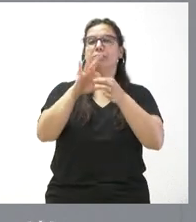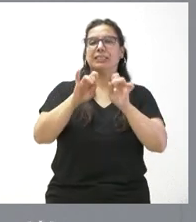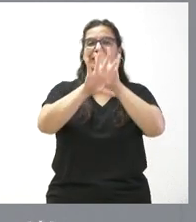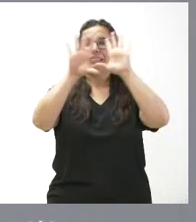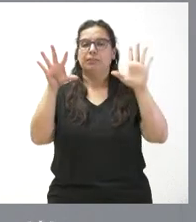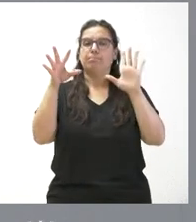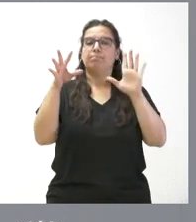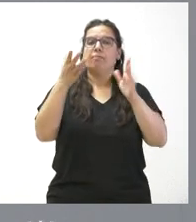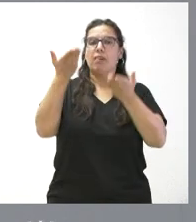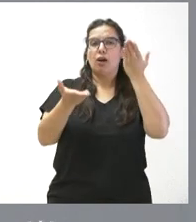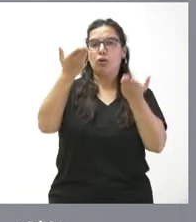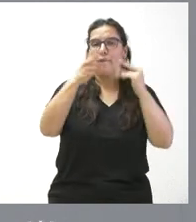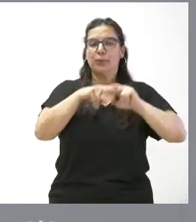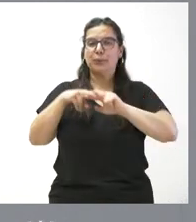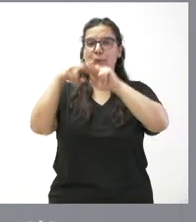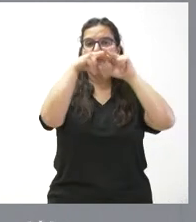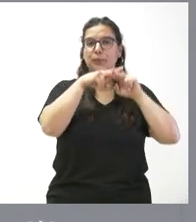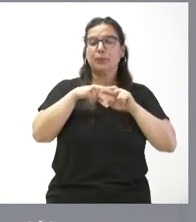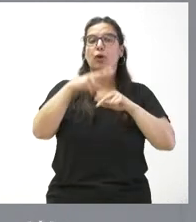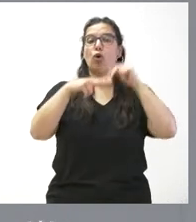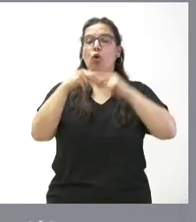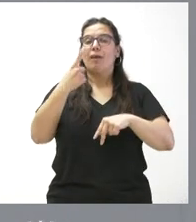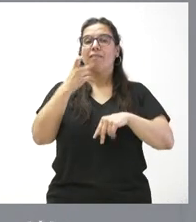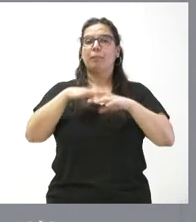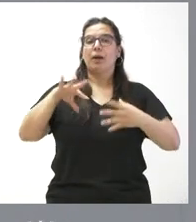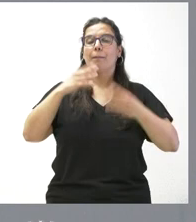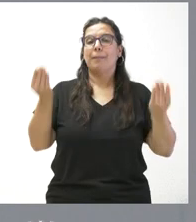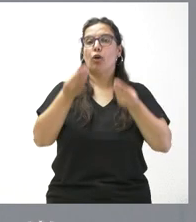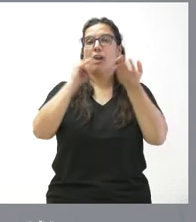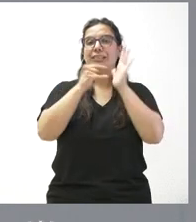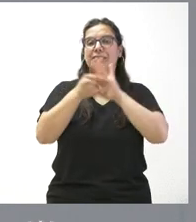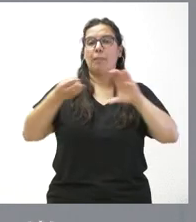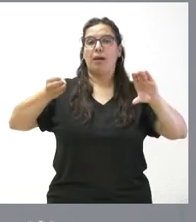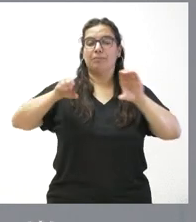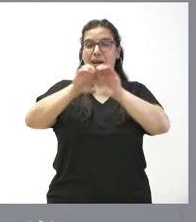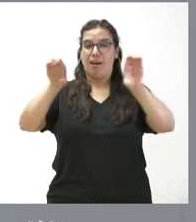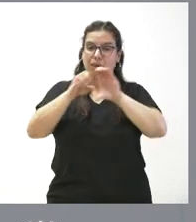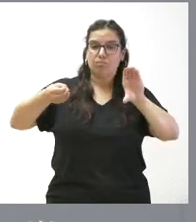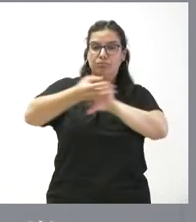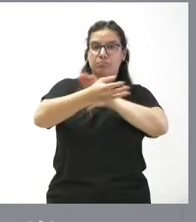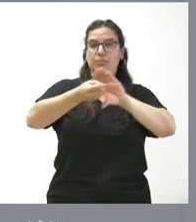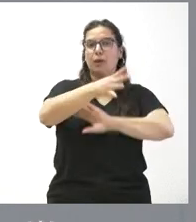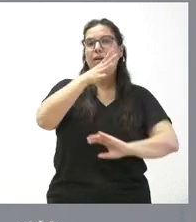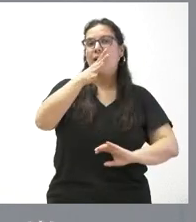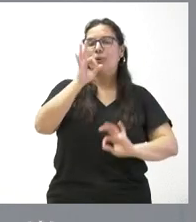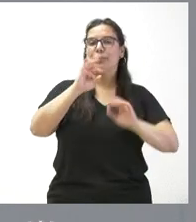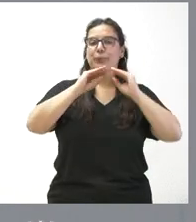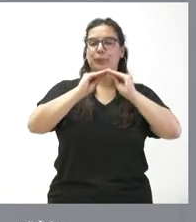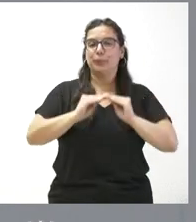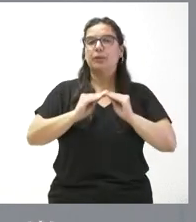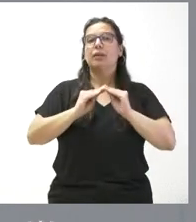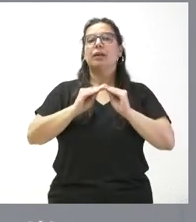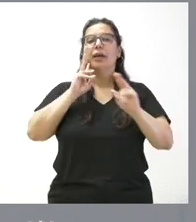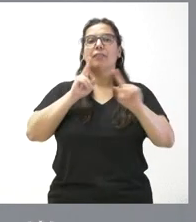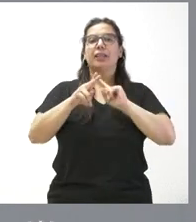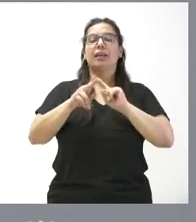valoración de las obras necesarias para la mejora hidráulica de los sistemas de conducción y maniobra de inundabilidad de